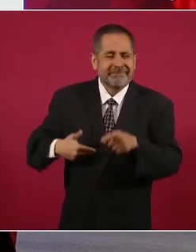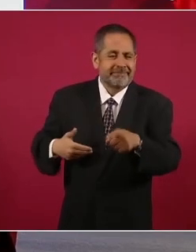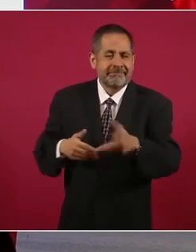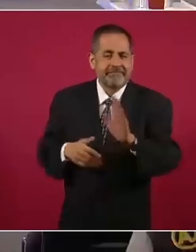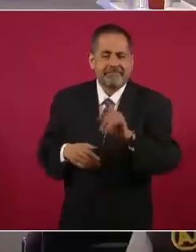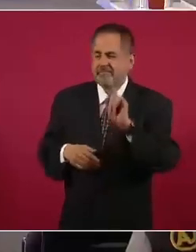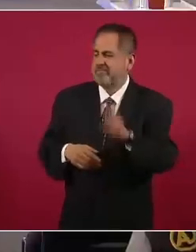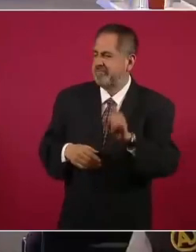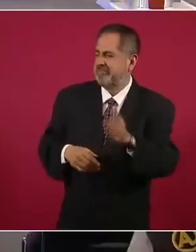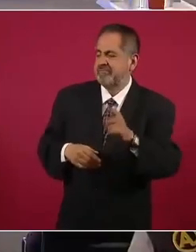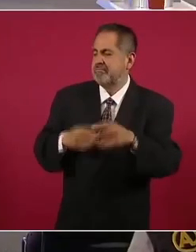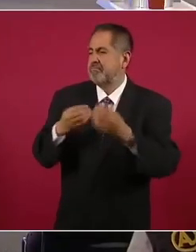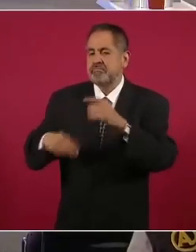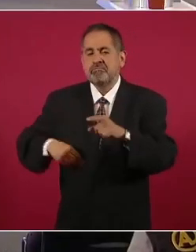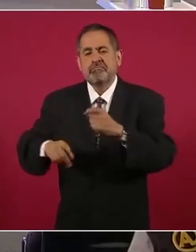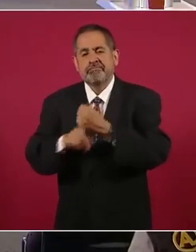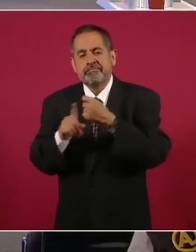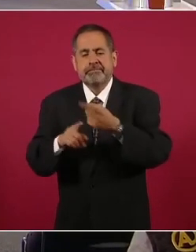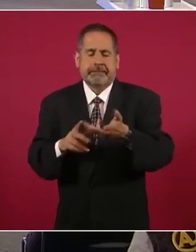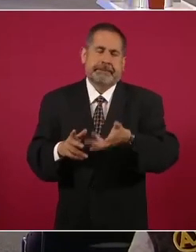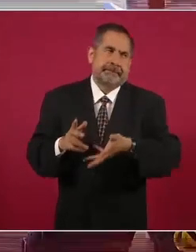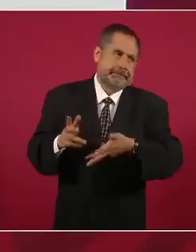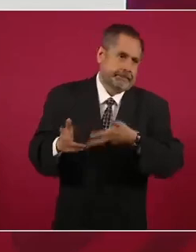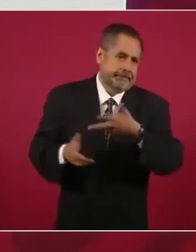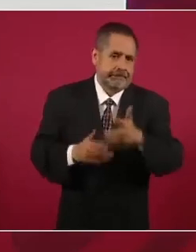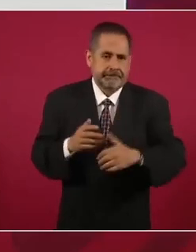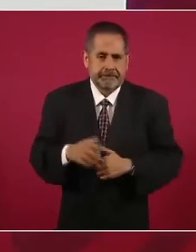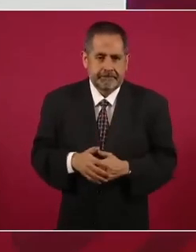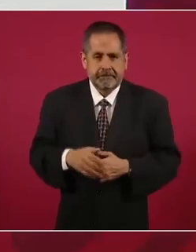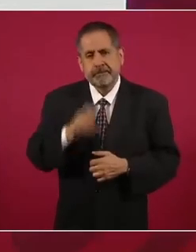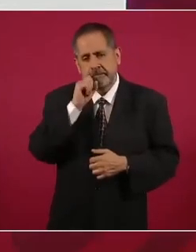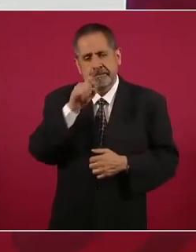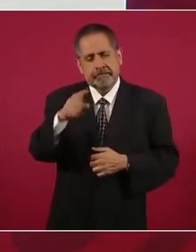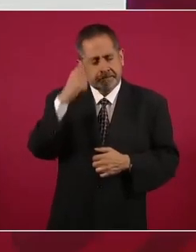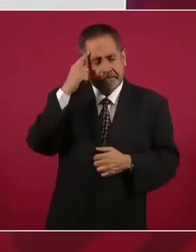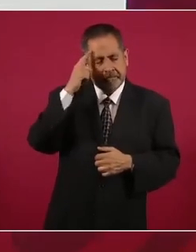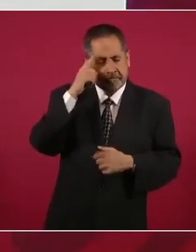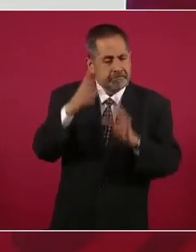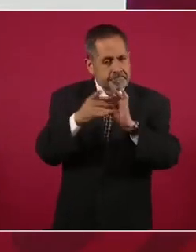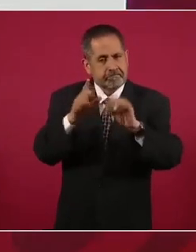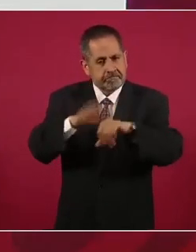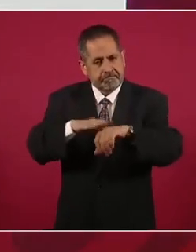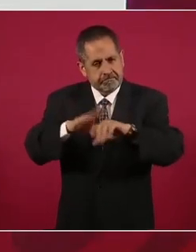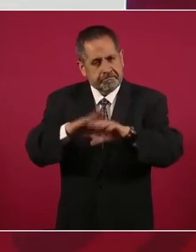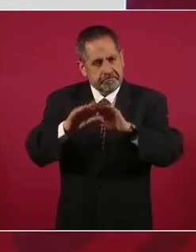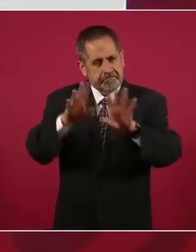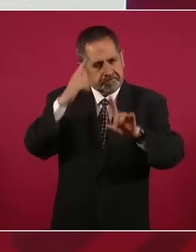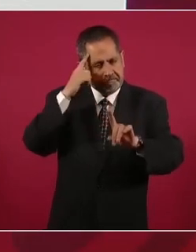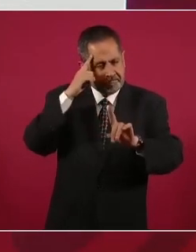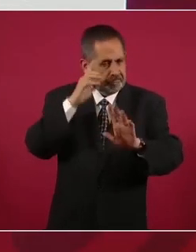es el presidente municipal. Entonces, esto también hay que tomarlo en consideración.